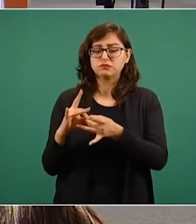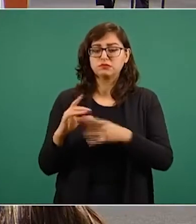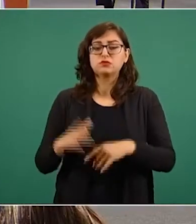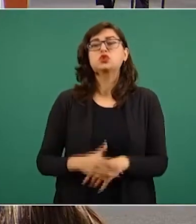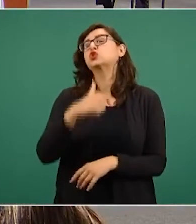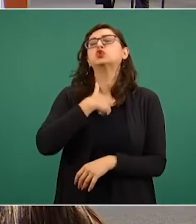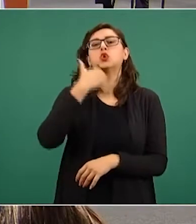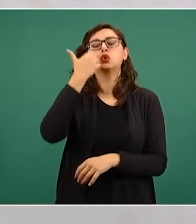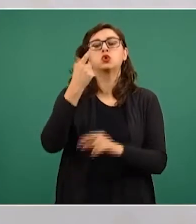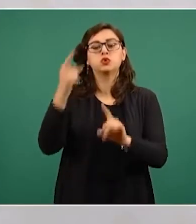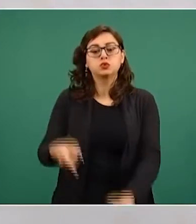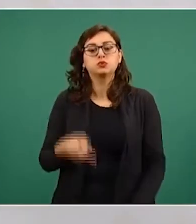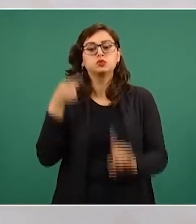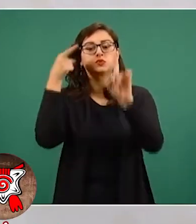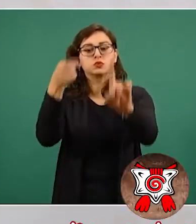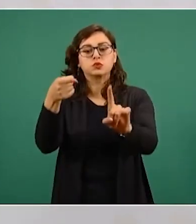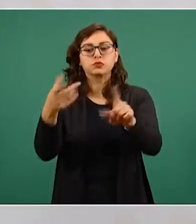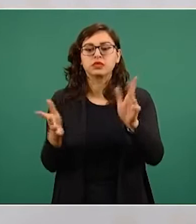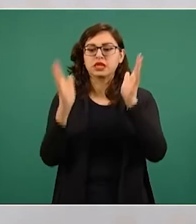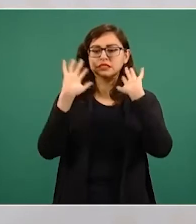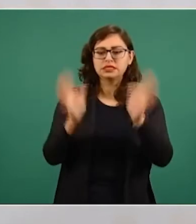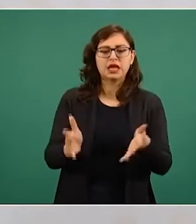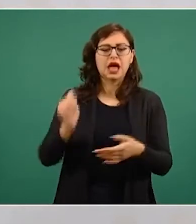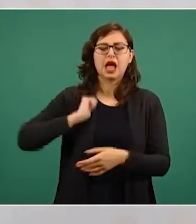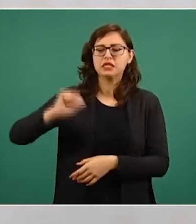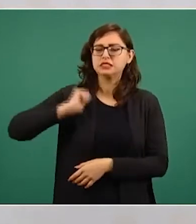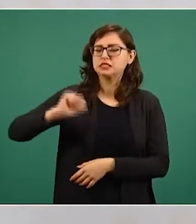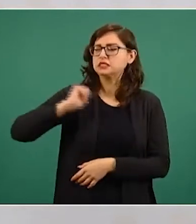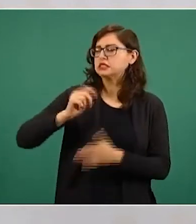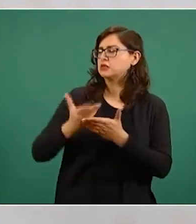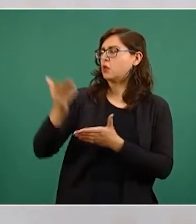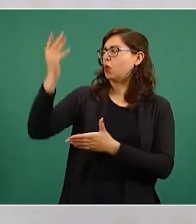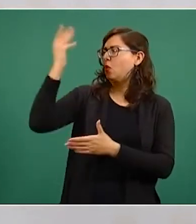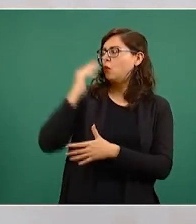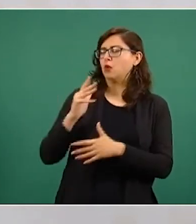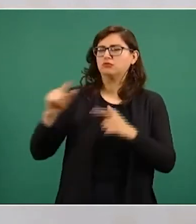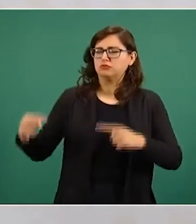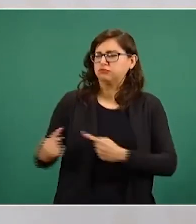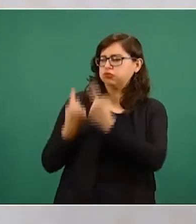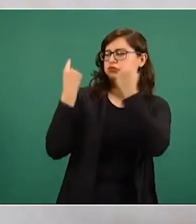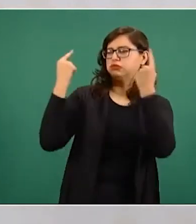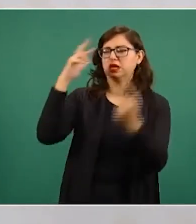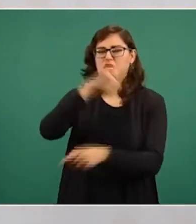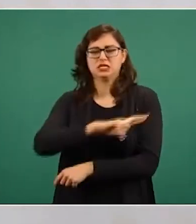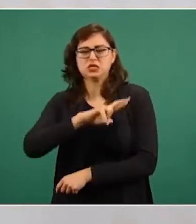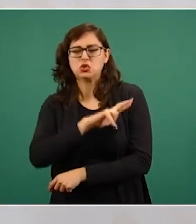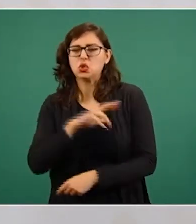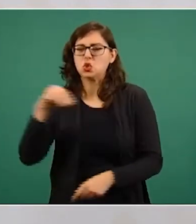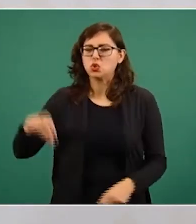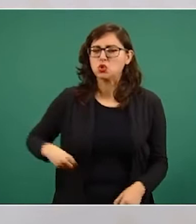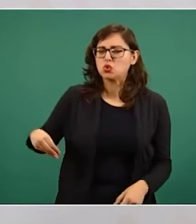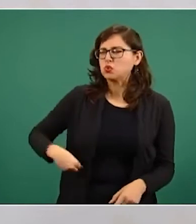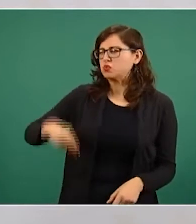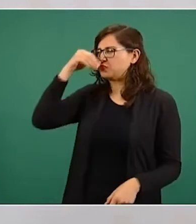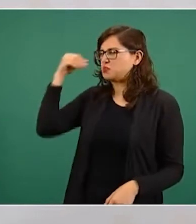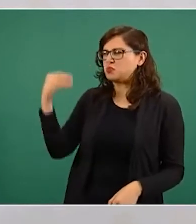propósito de superar en forma definitiva los desencuentros, los rencores, las culpas y los